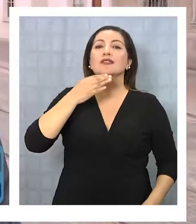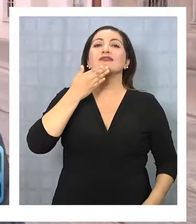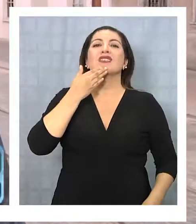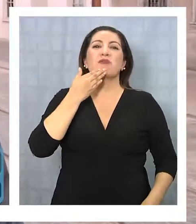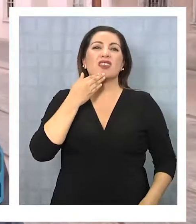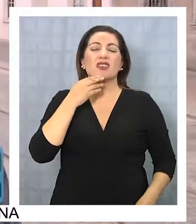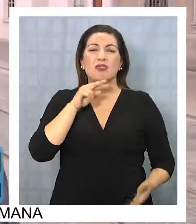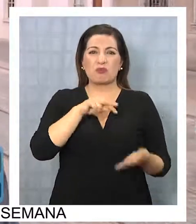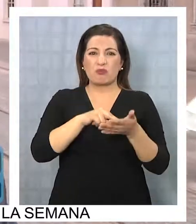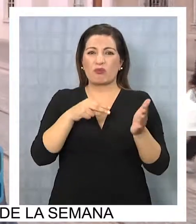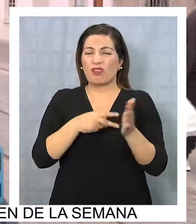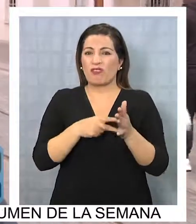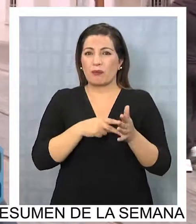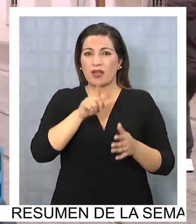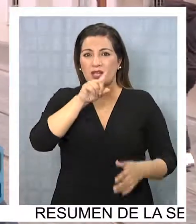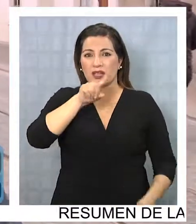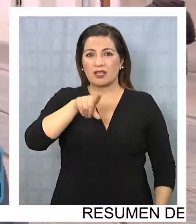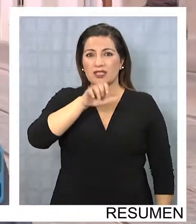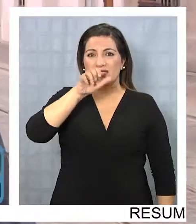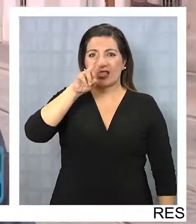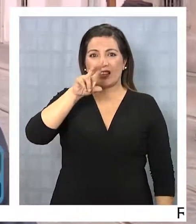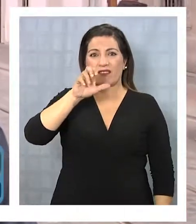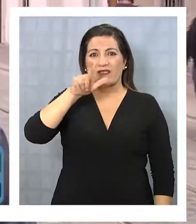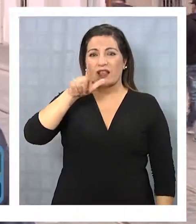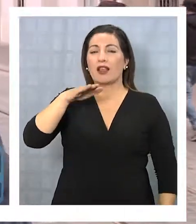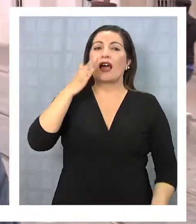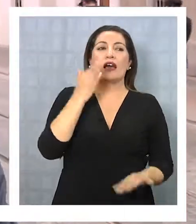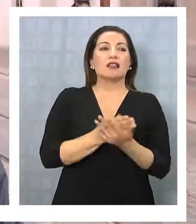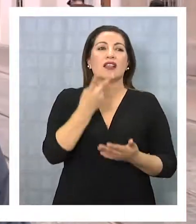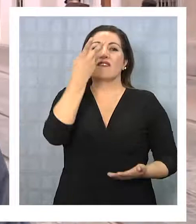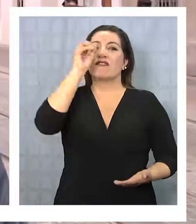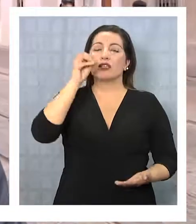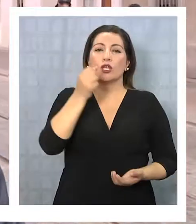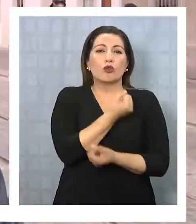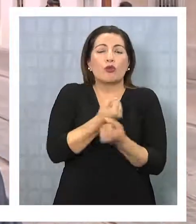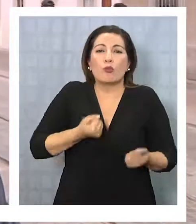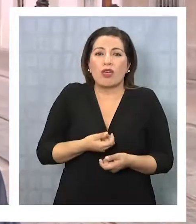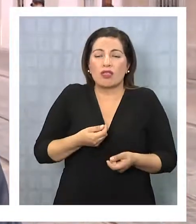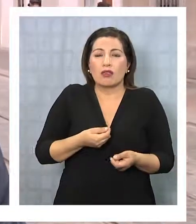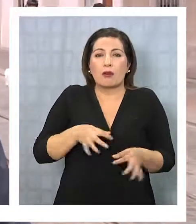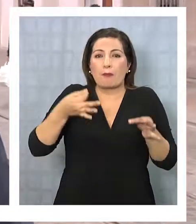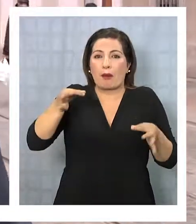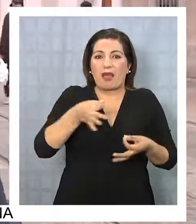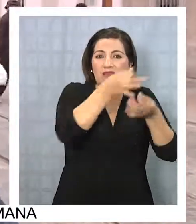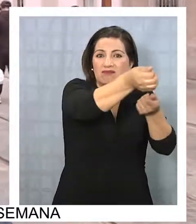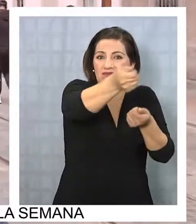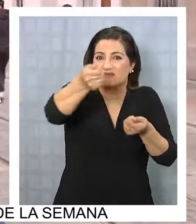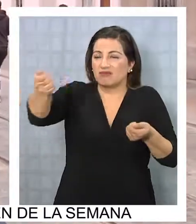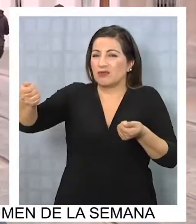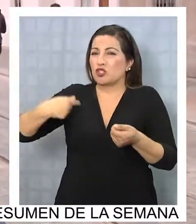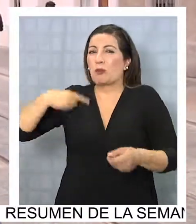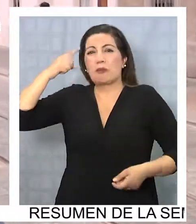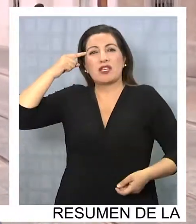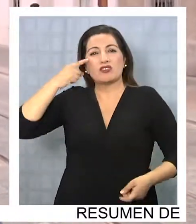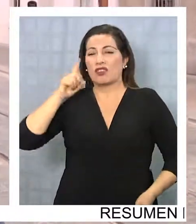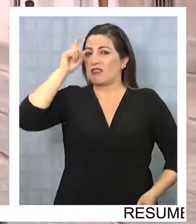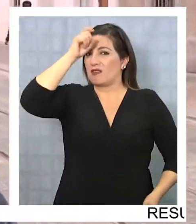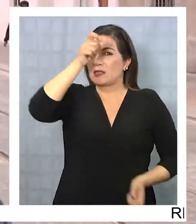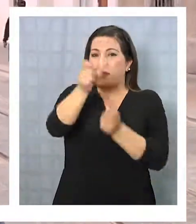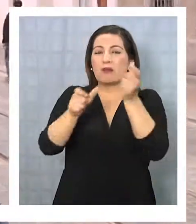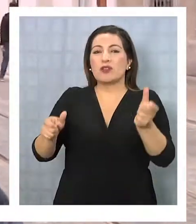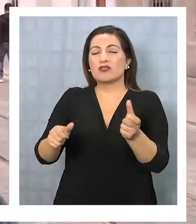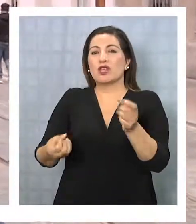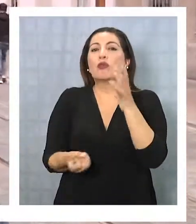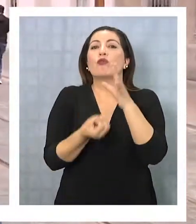traba. Hasta el 20 tú no puedes publicitar ninguna publicidad de campaña. Me parece algo complejo para la gente nueva,